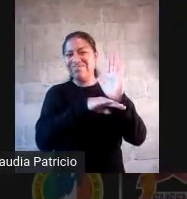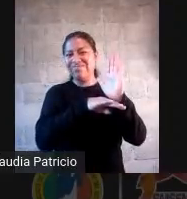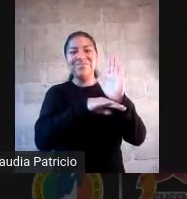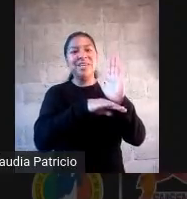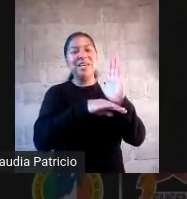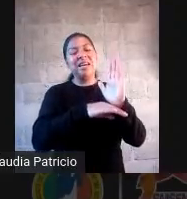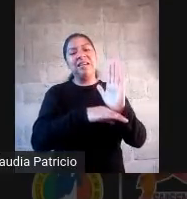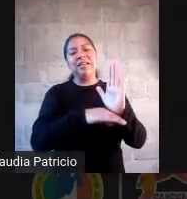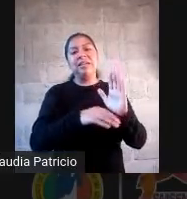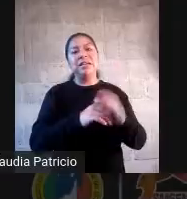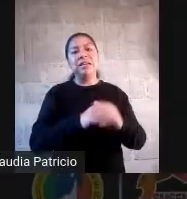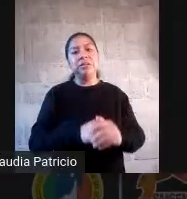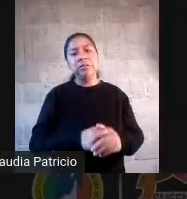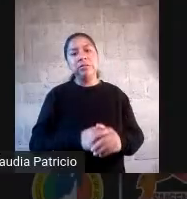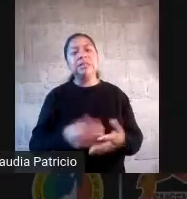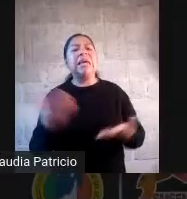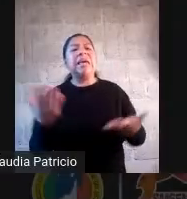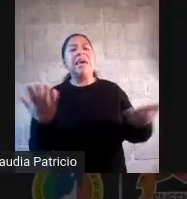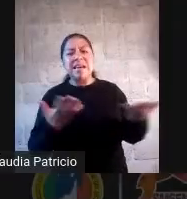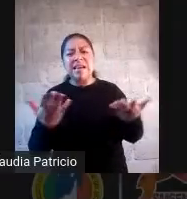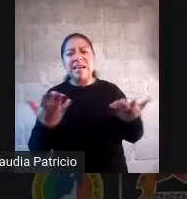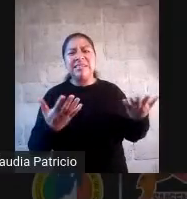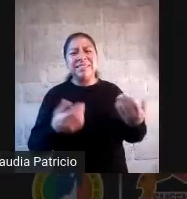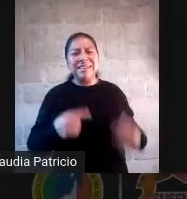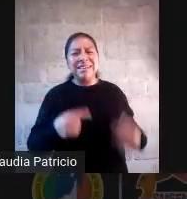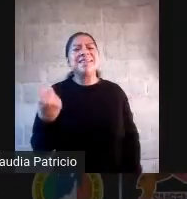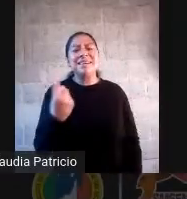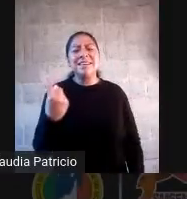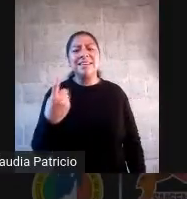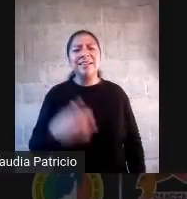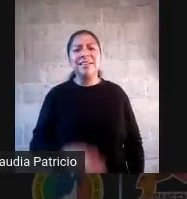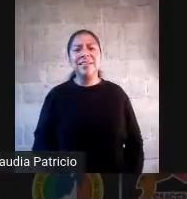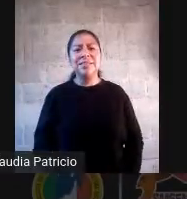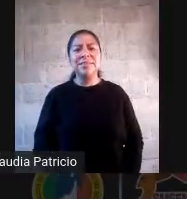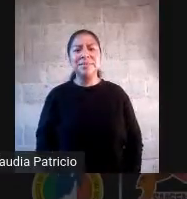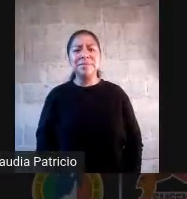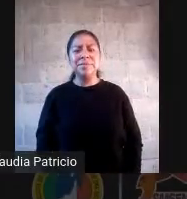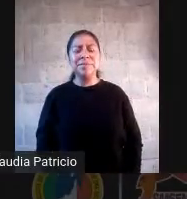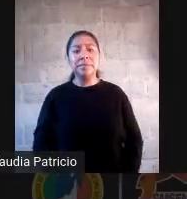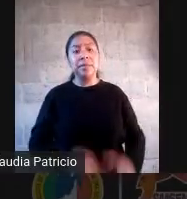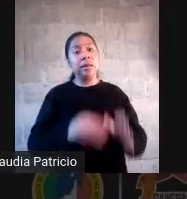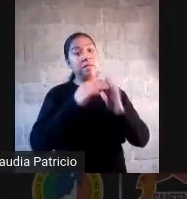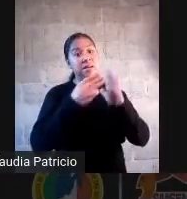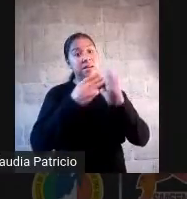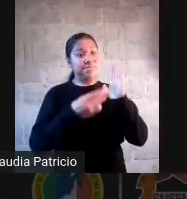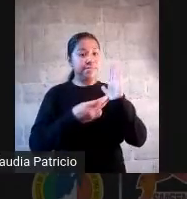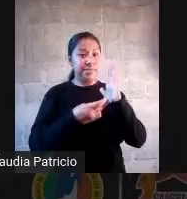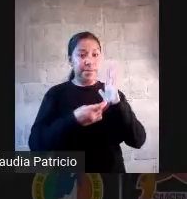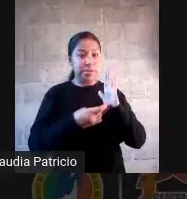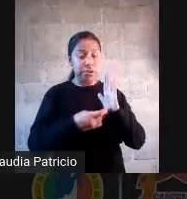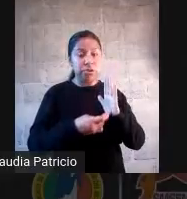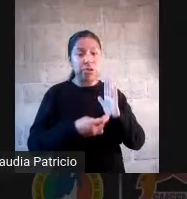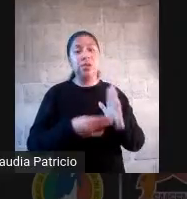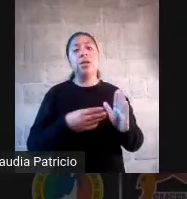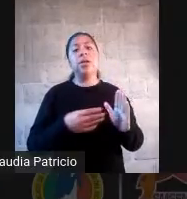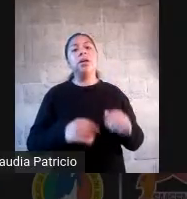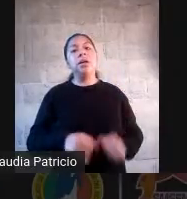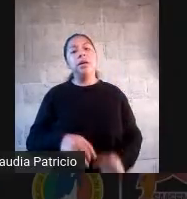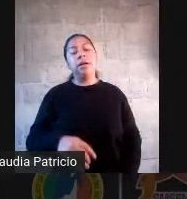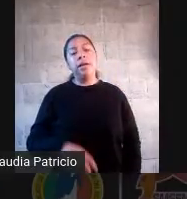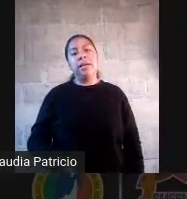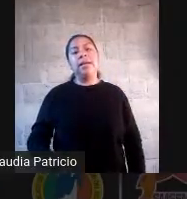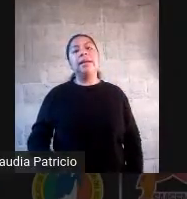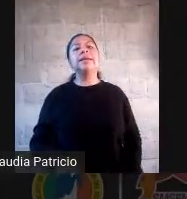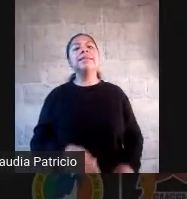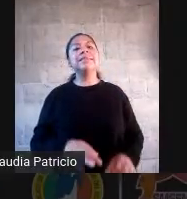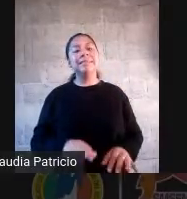hicieron, o lo han hecho, pero en estricto sentido metodológico, esa es la función formativa de la